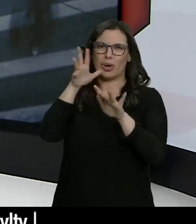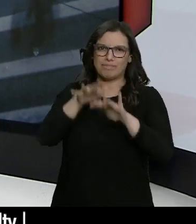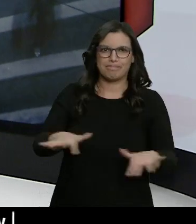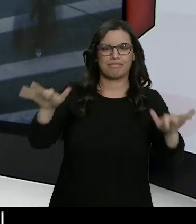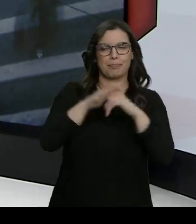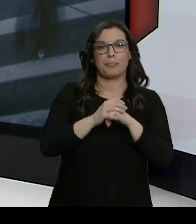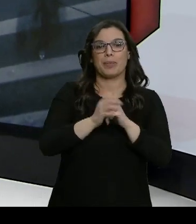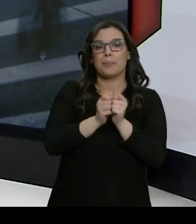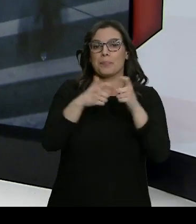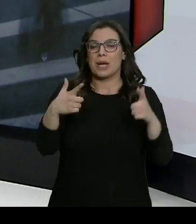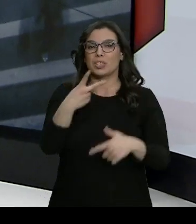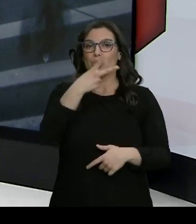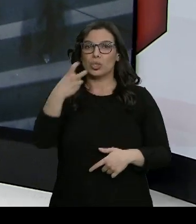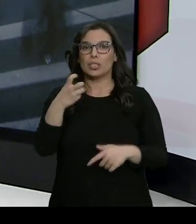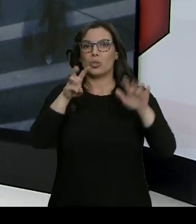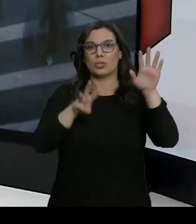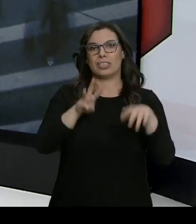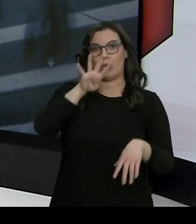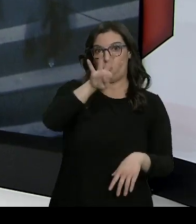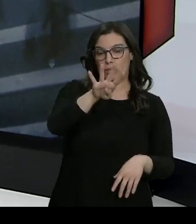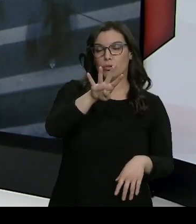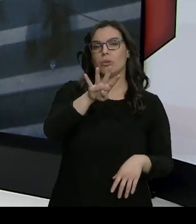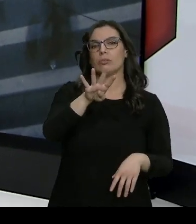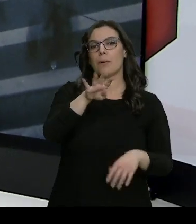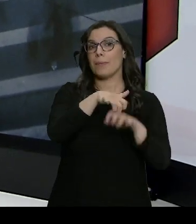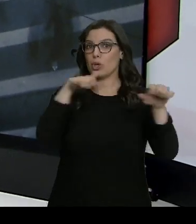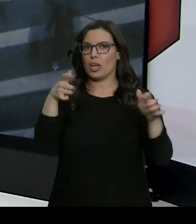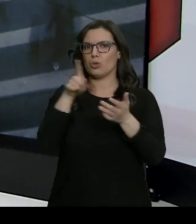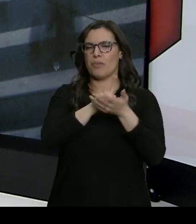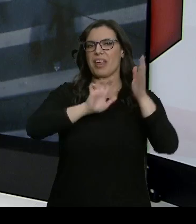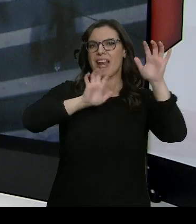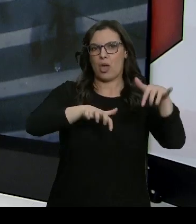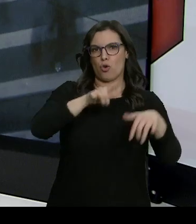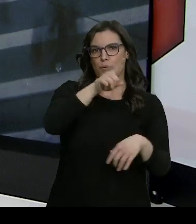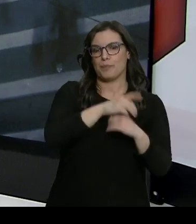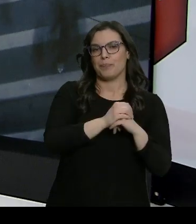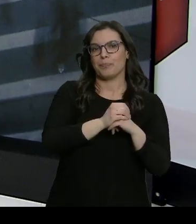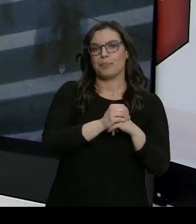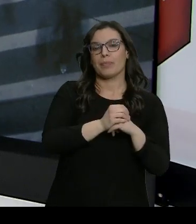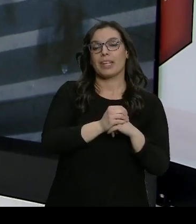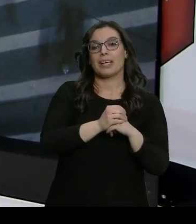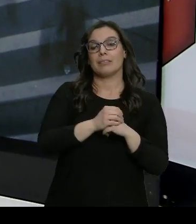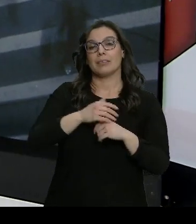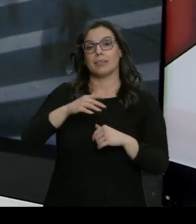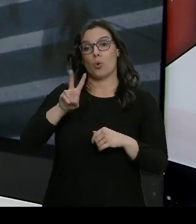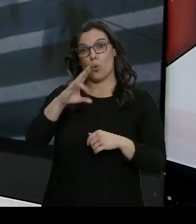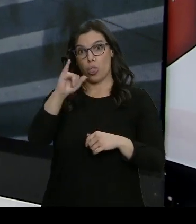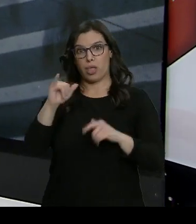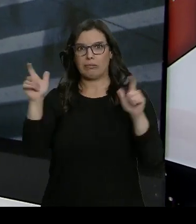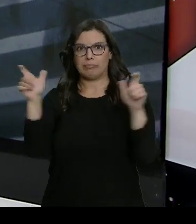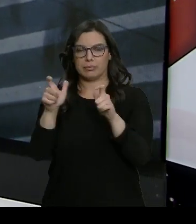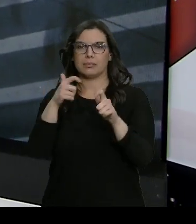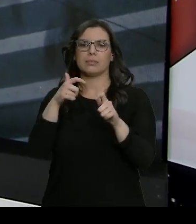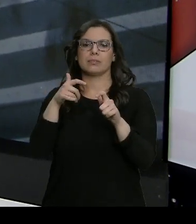284 casos más, la mayoría de nuevo en León. Descienden ligeramente los ingresados en las UCI